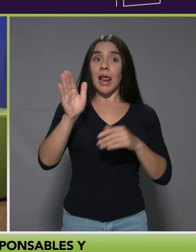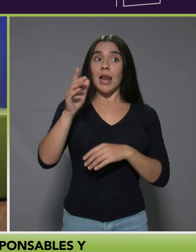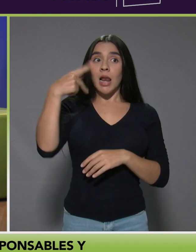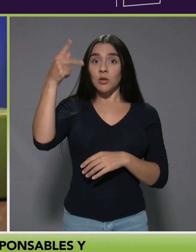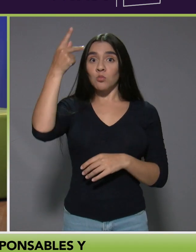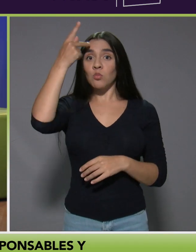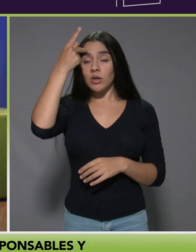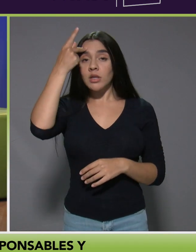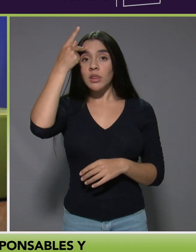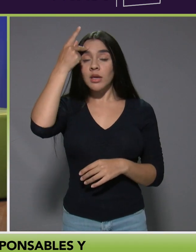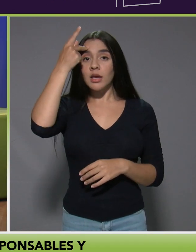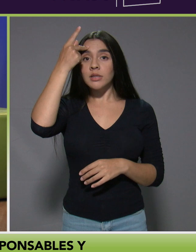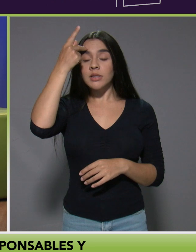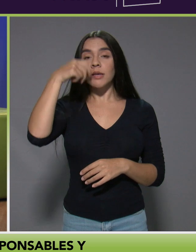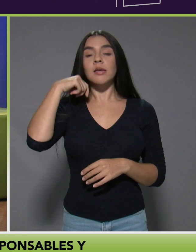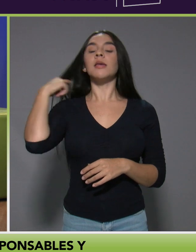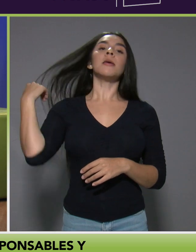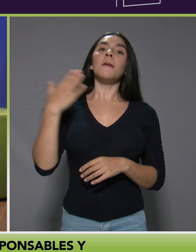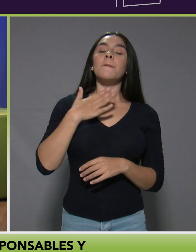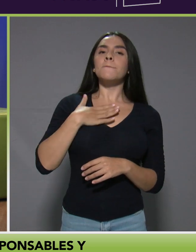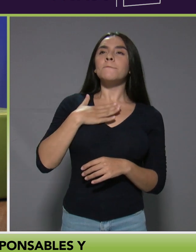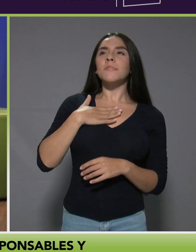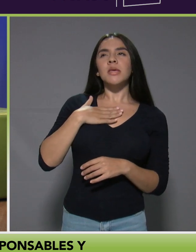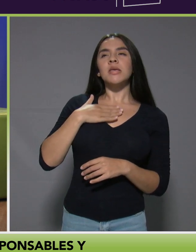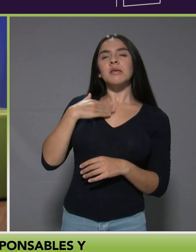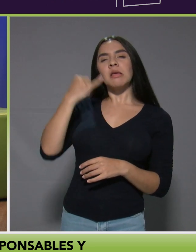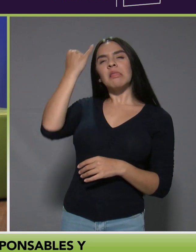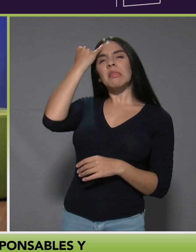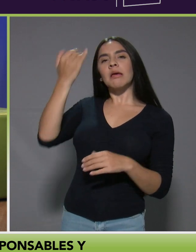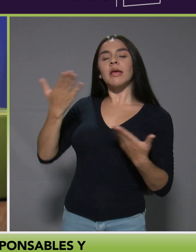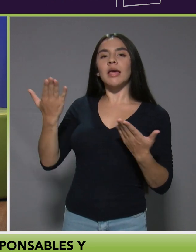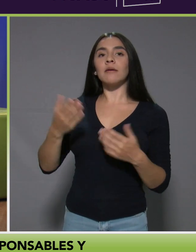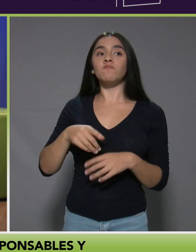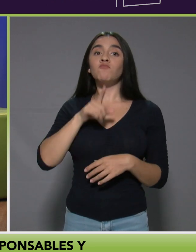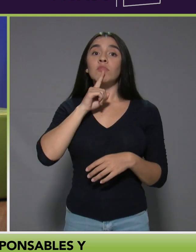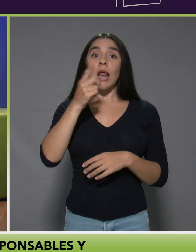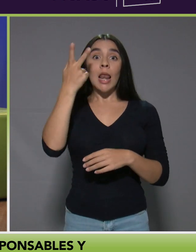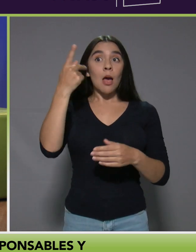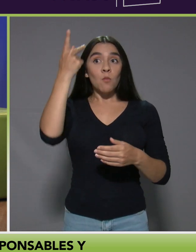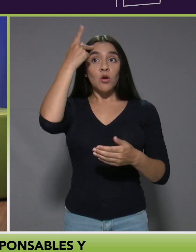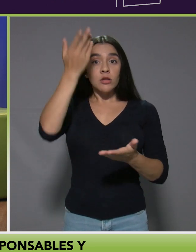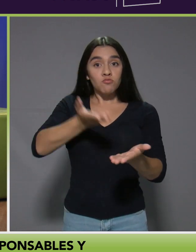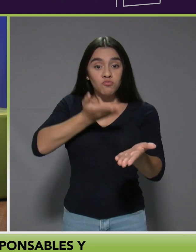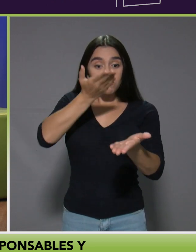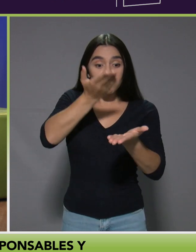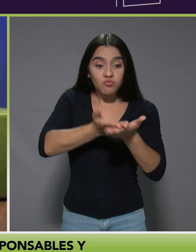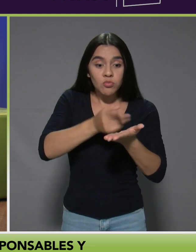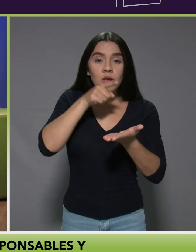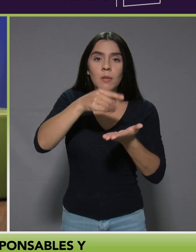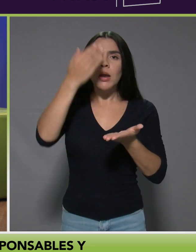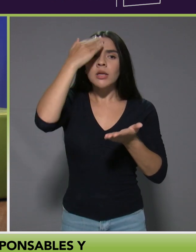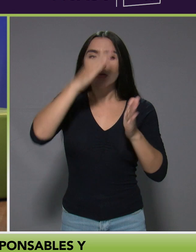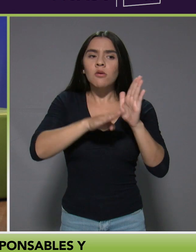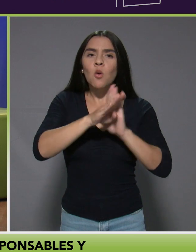y esa es mi idea que yo tengo, se miden cada cinco años, o cada dos años.